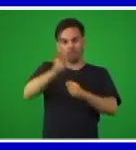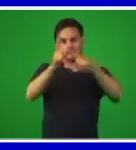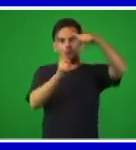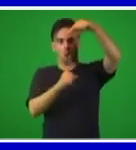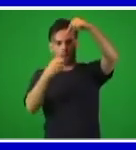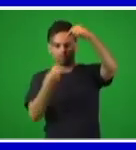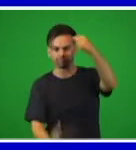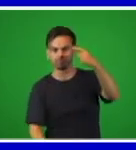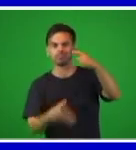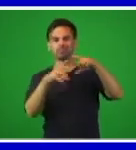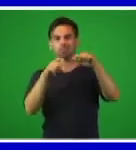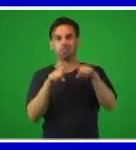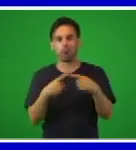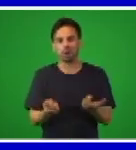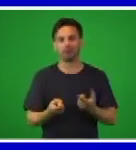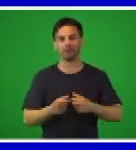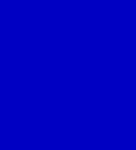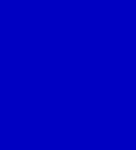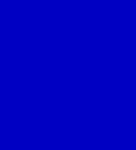Pues vuelvan a leerlo.